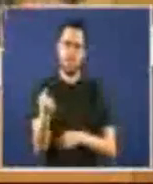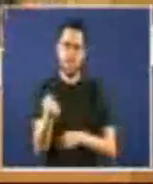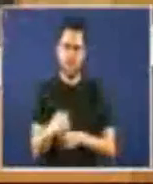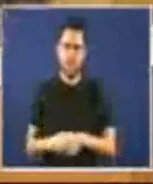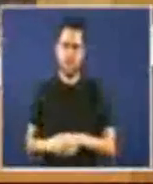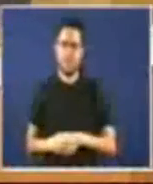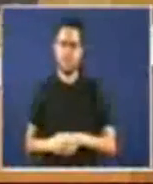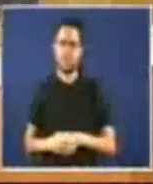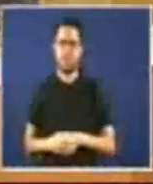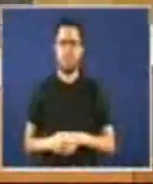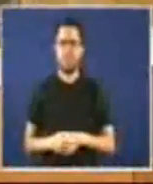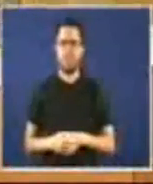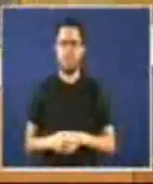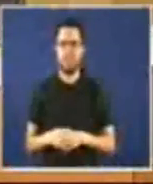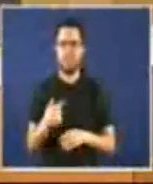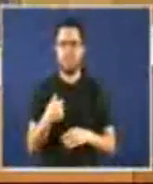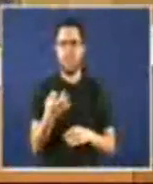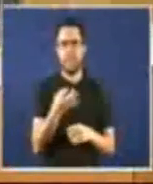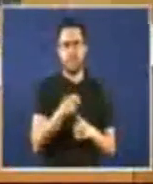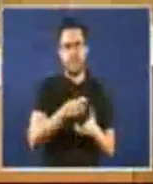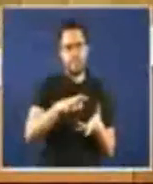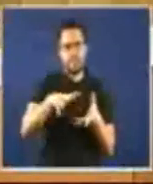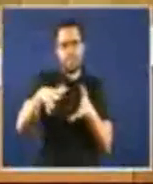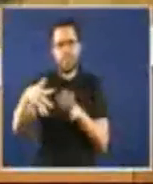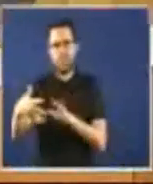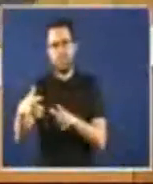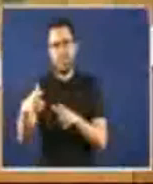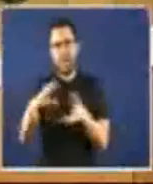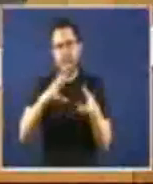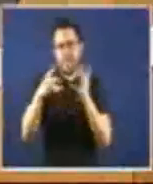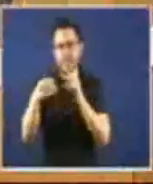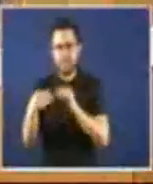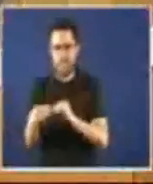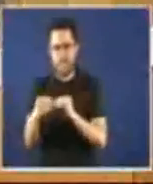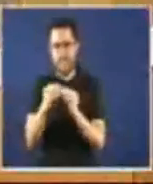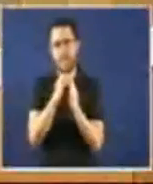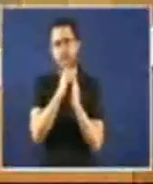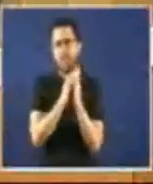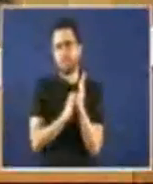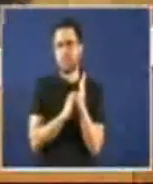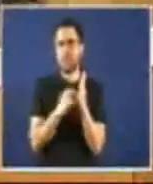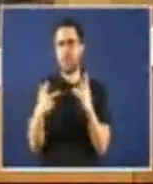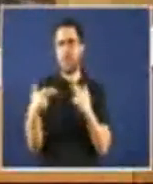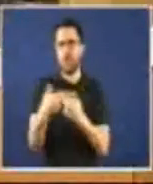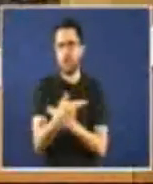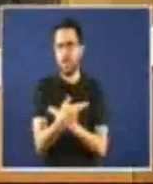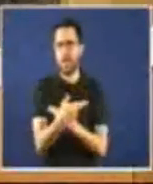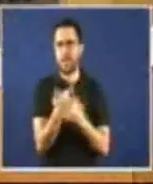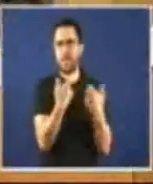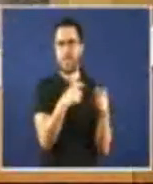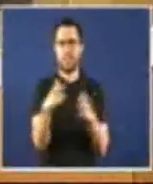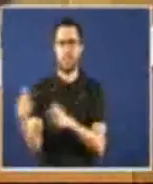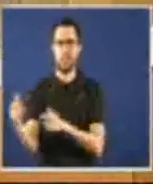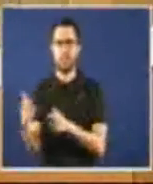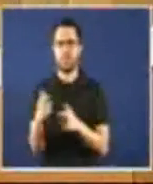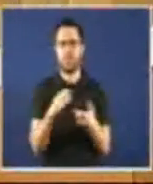obedece a necesidade de redimensionar ou seja a xustar a baixa recortar eses capítulos de investimentos e transferencias de capital